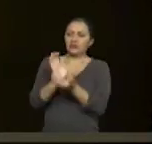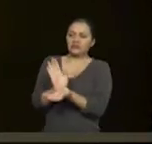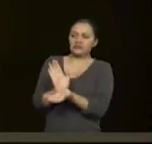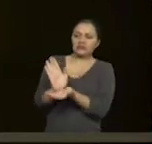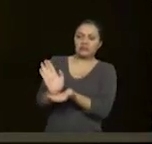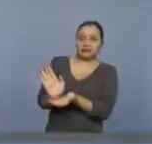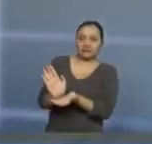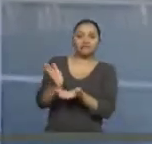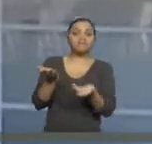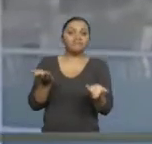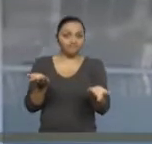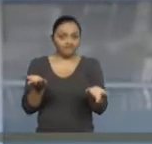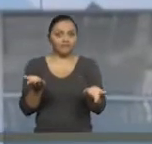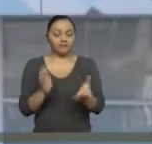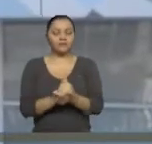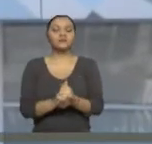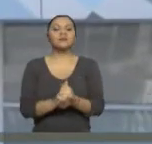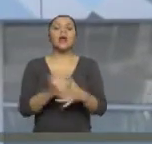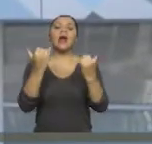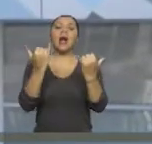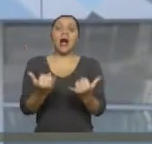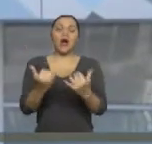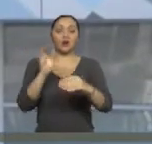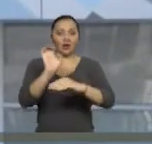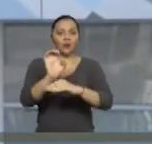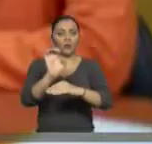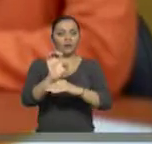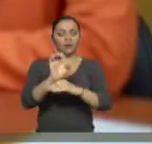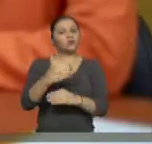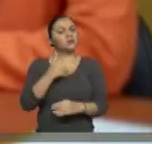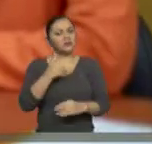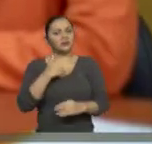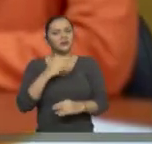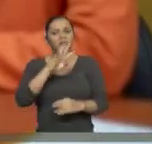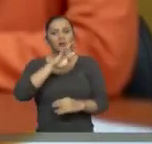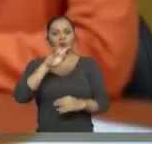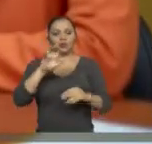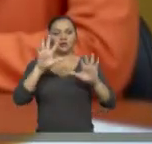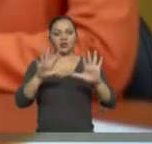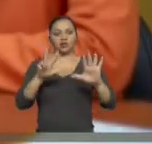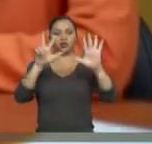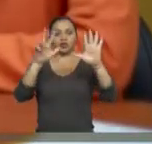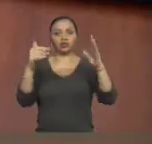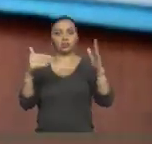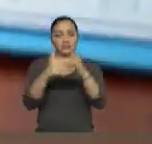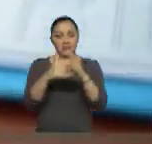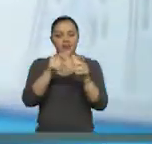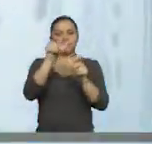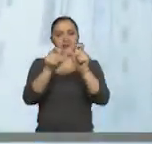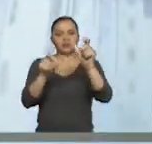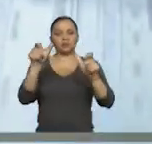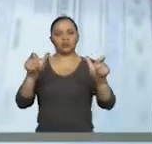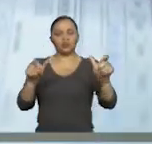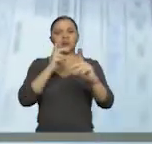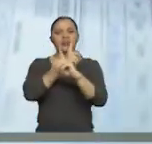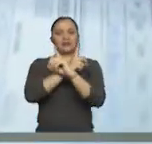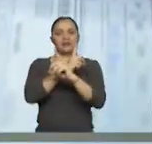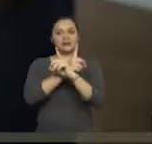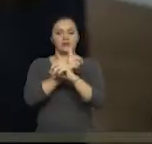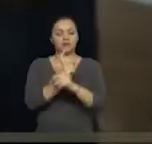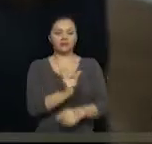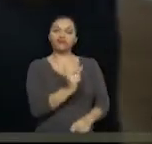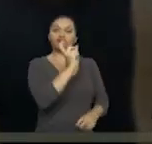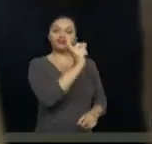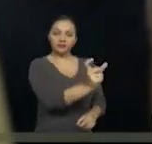En el Ecuador actualmente existen 418.000 personas con discapacidad legalmente